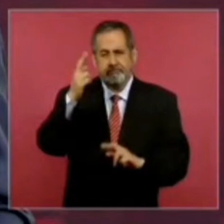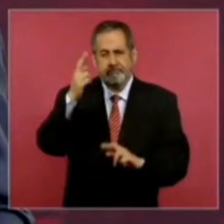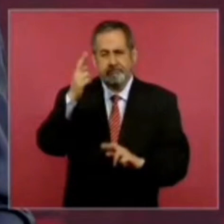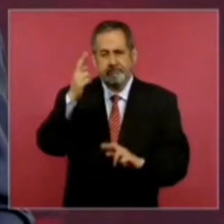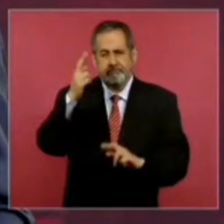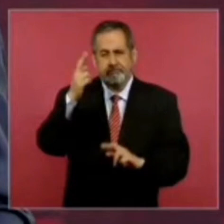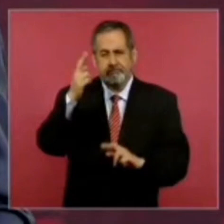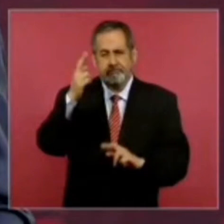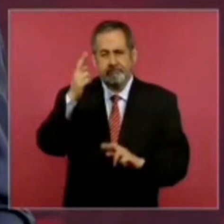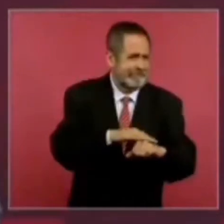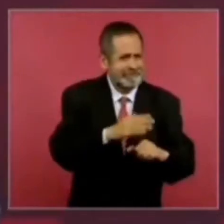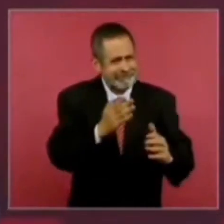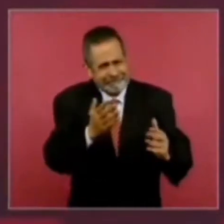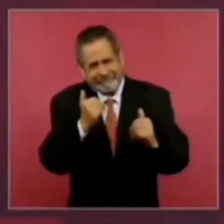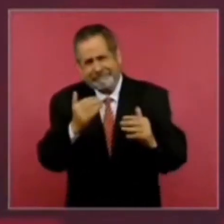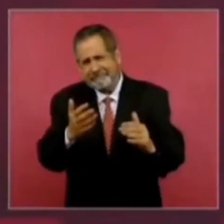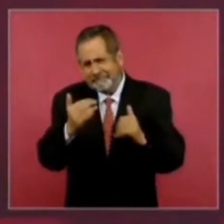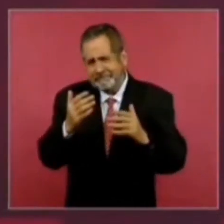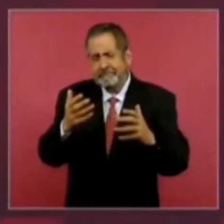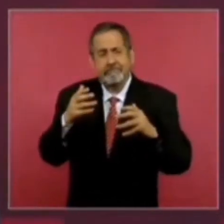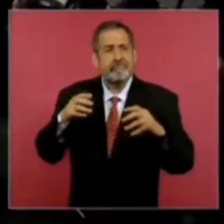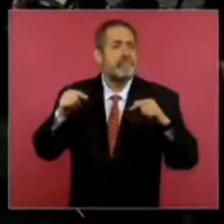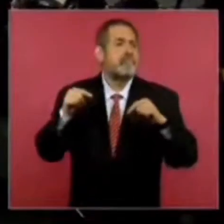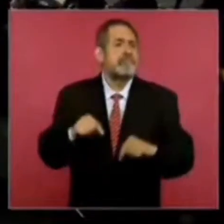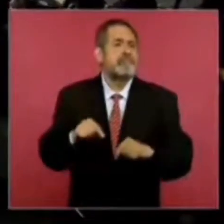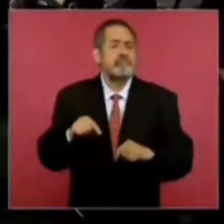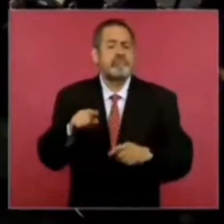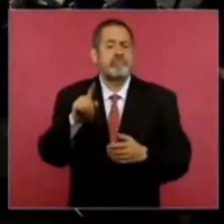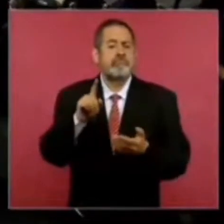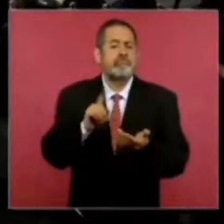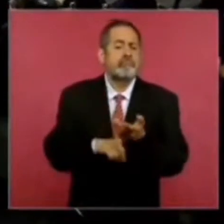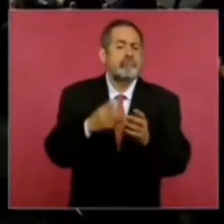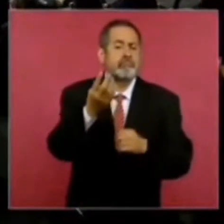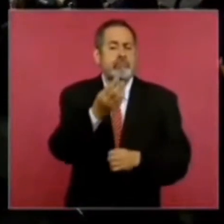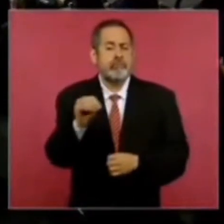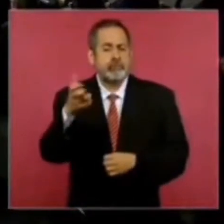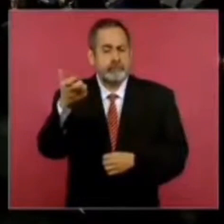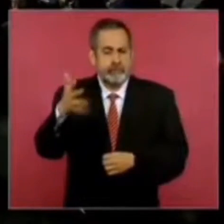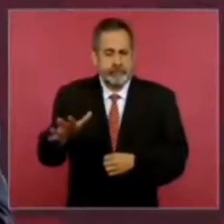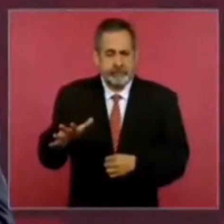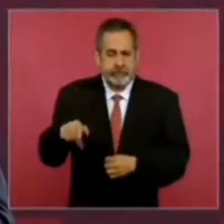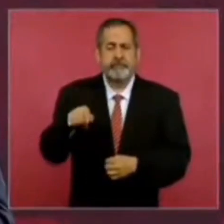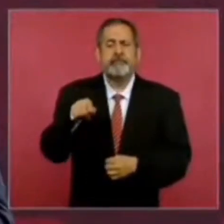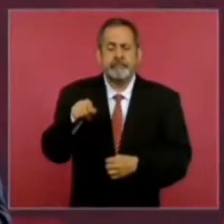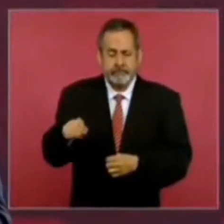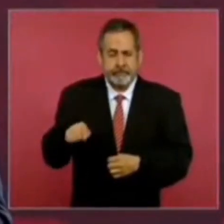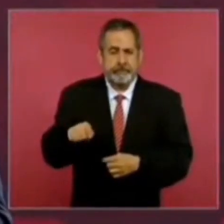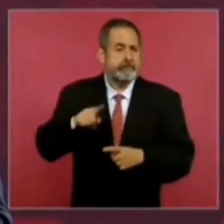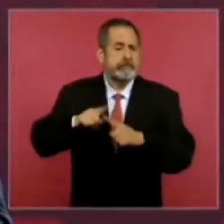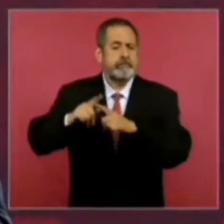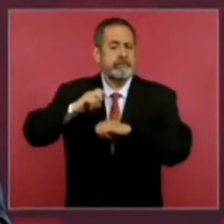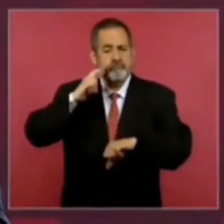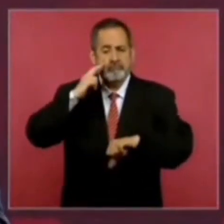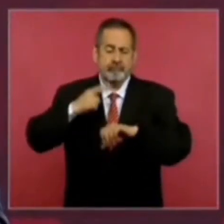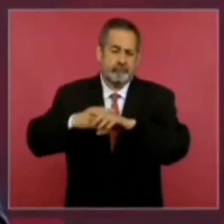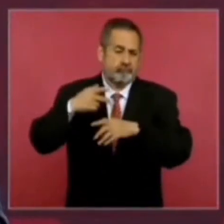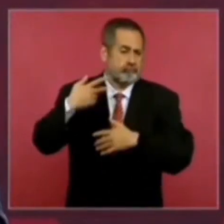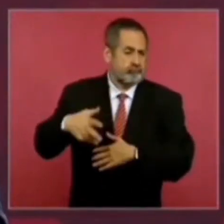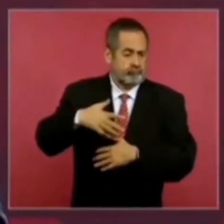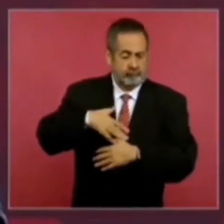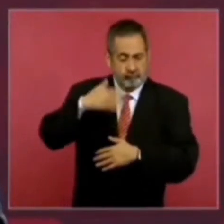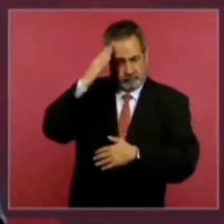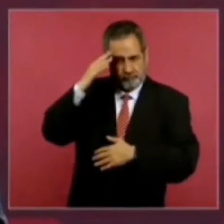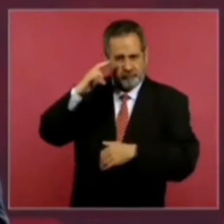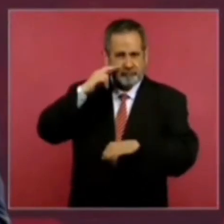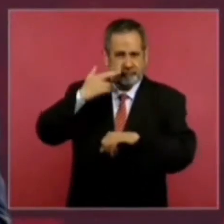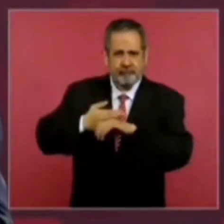en 1910 por el apóstol de la democracia,